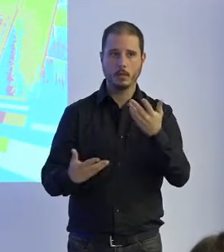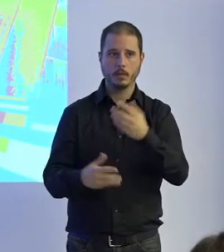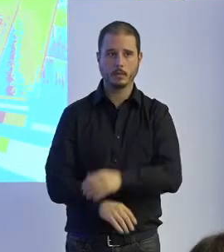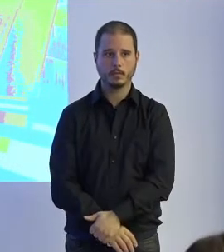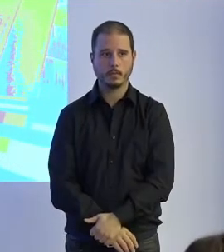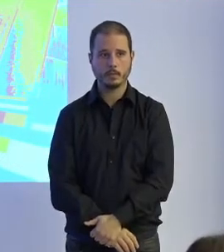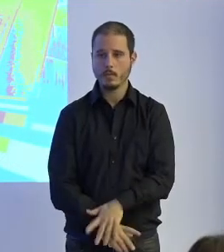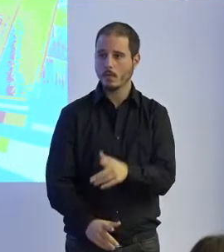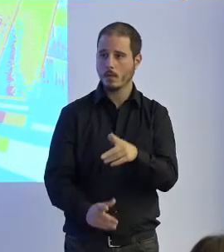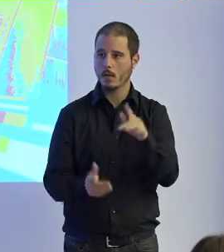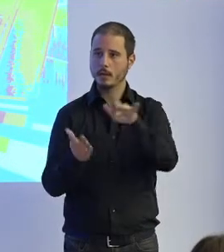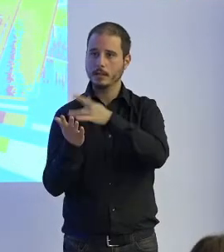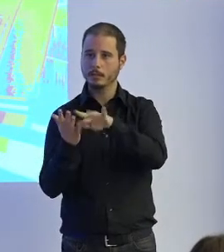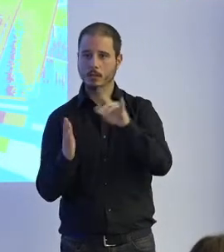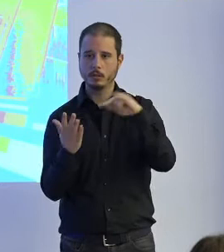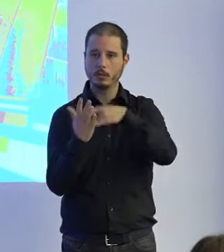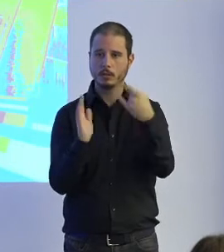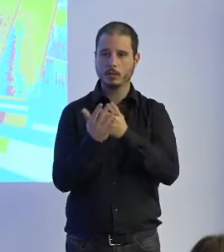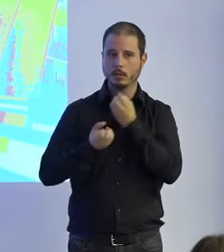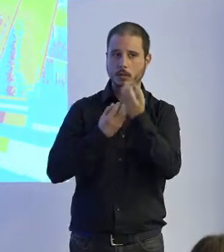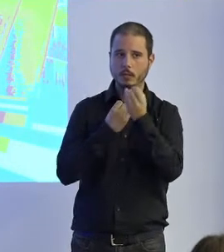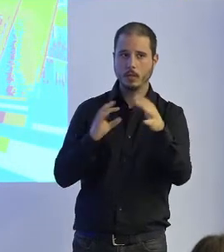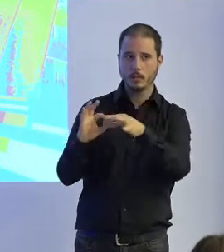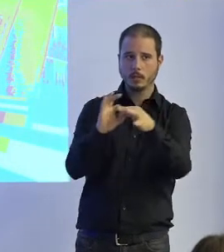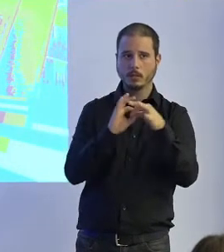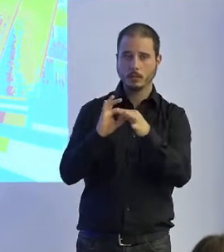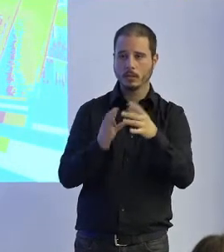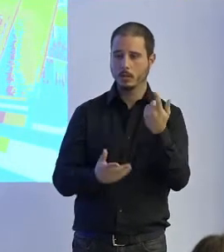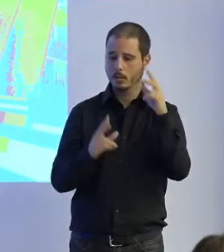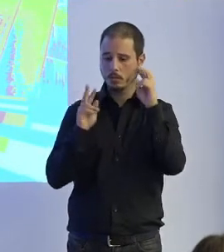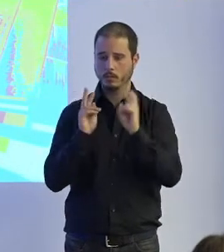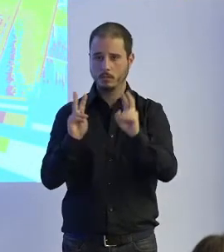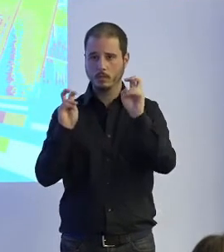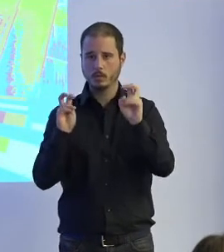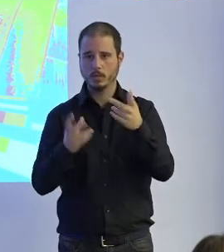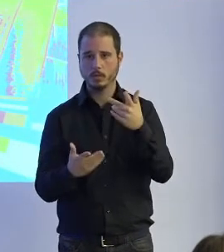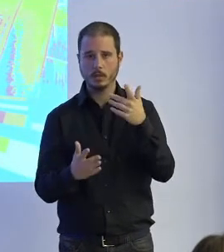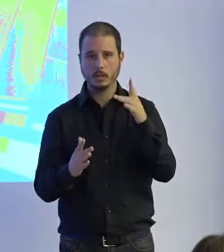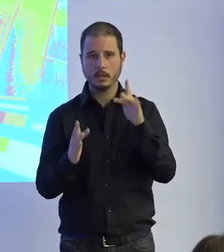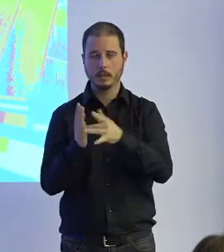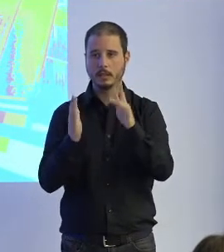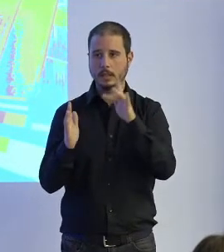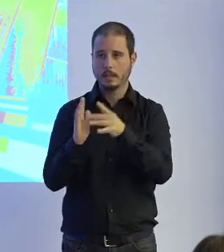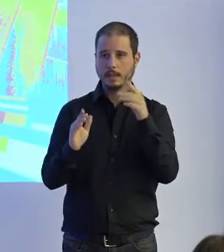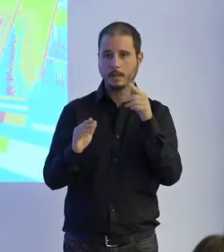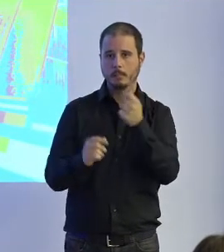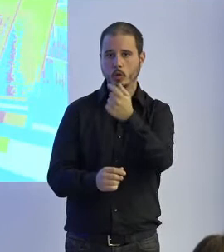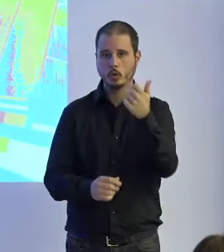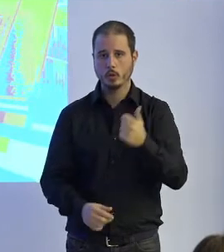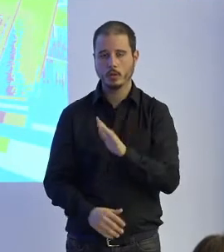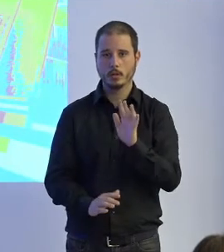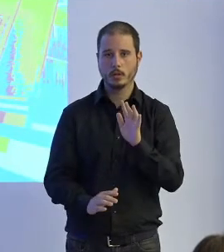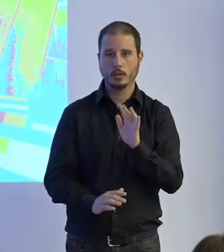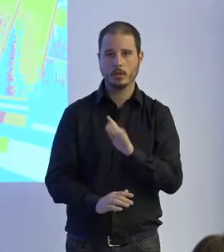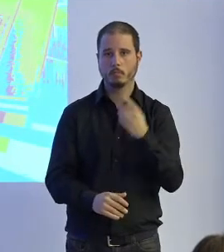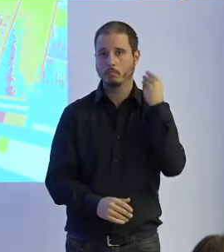de dispositivos y de sistemas de información este es un tema que se toca muy tangencialmente muchas veces y las muchas veces también